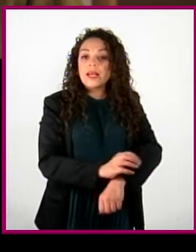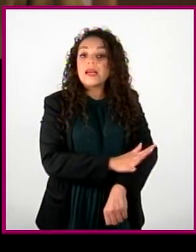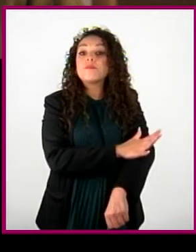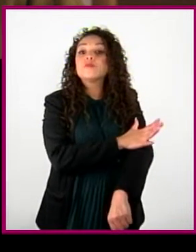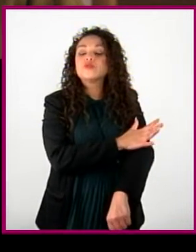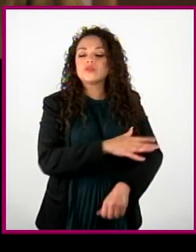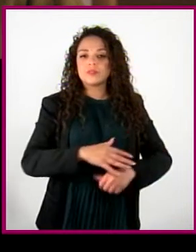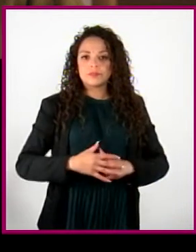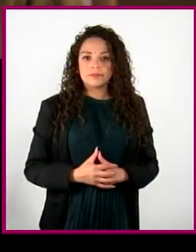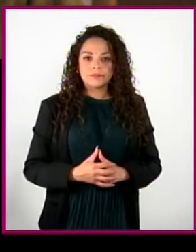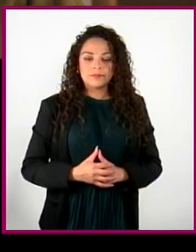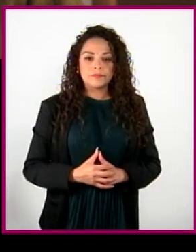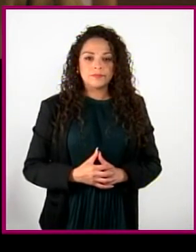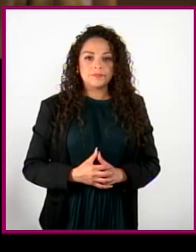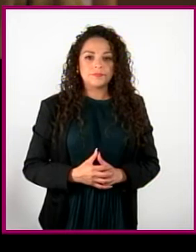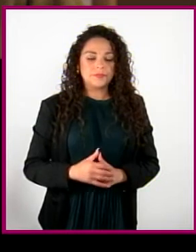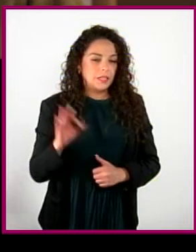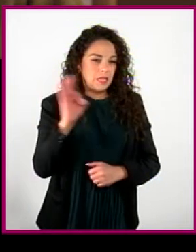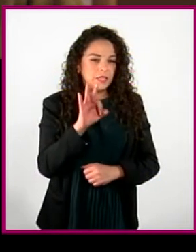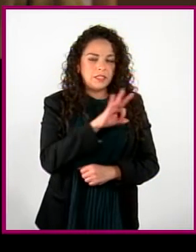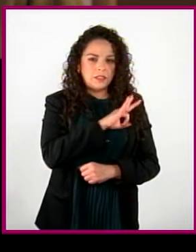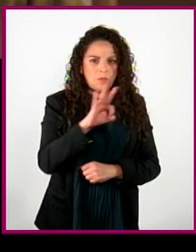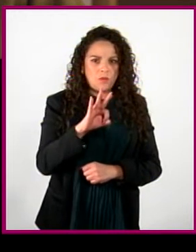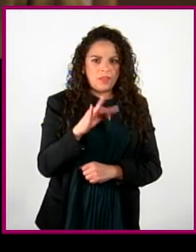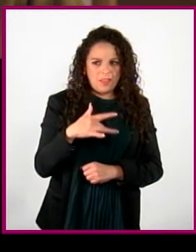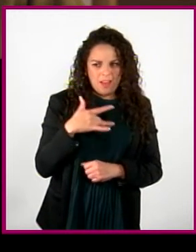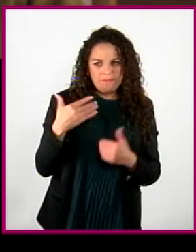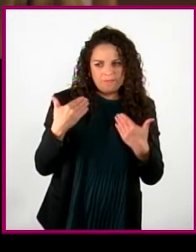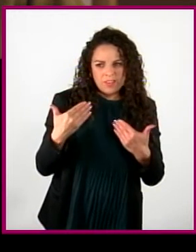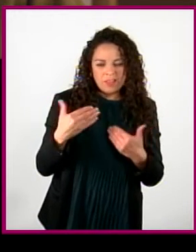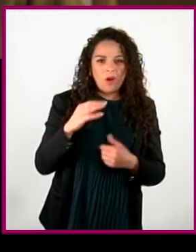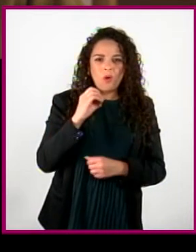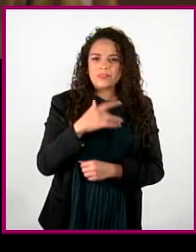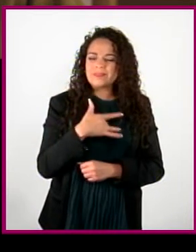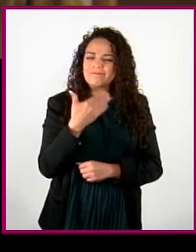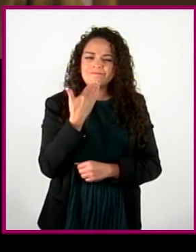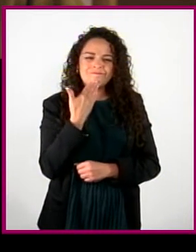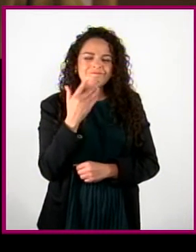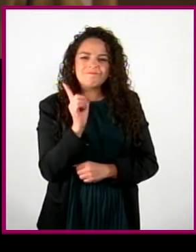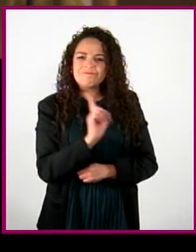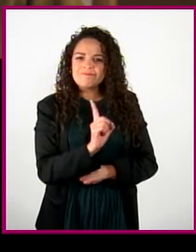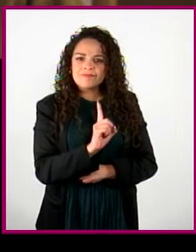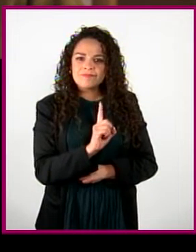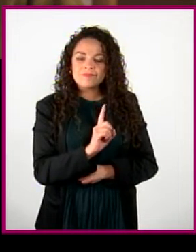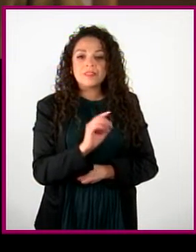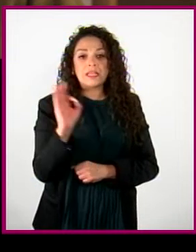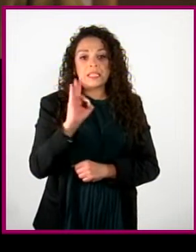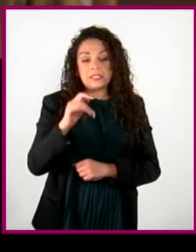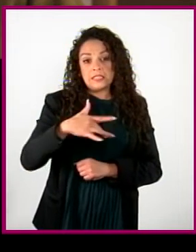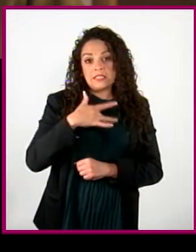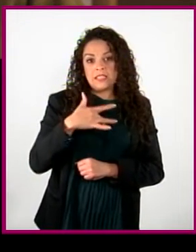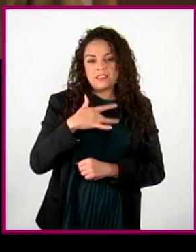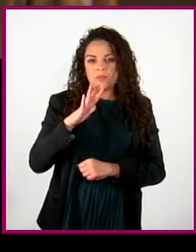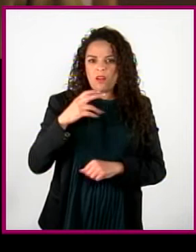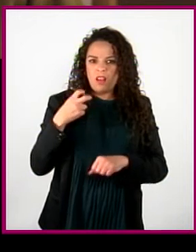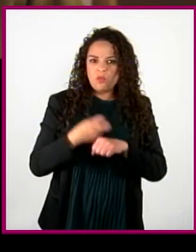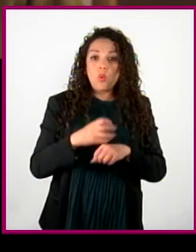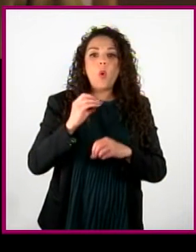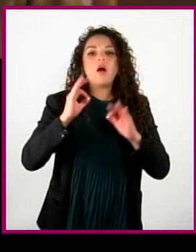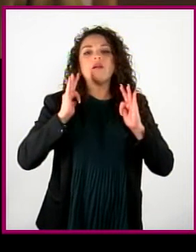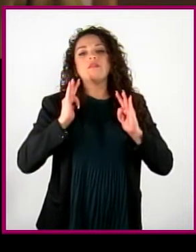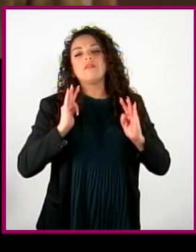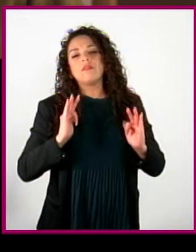Puede tratarse de una sensación agradable o desagradable. Tal vez sientas tensión o relajación.